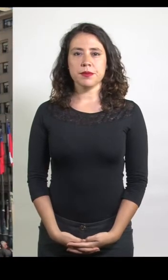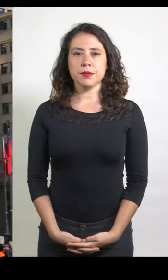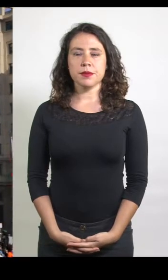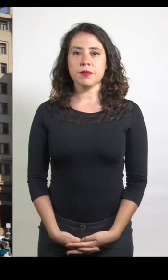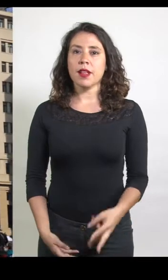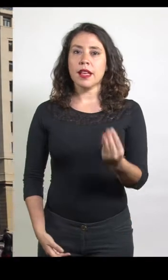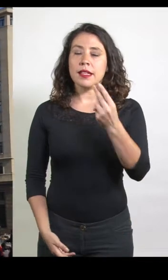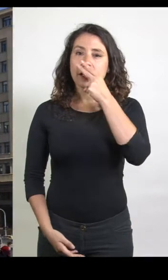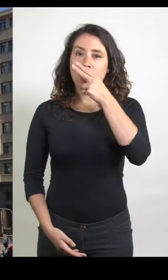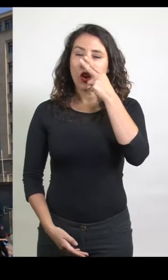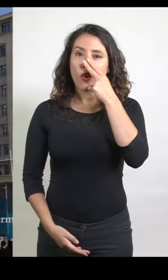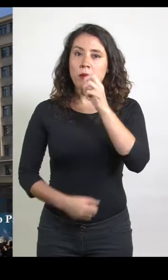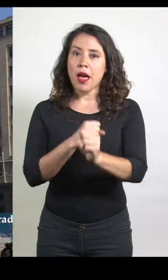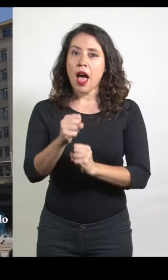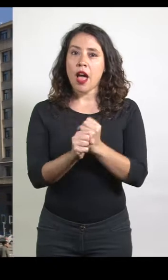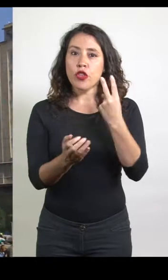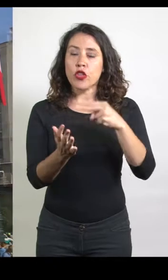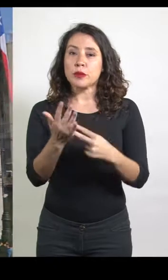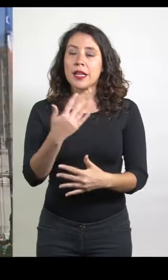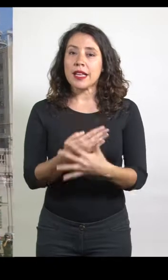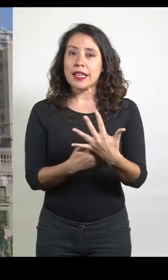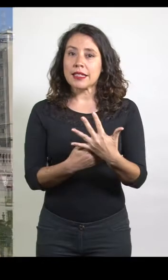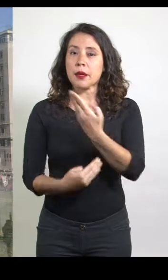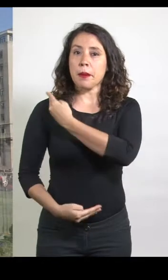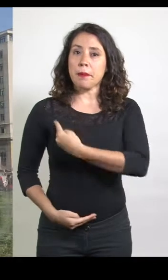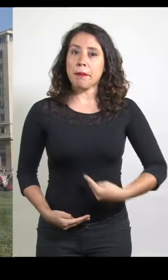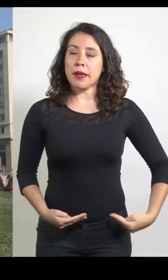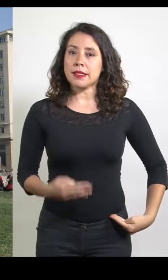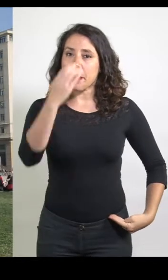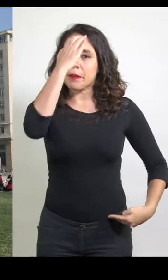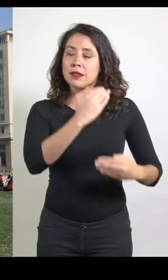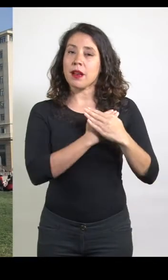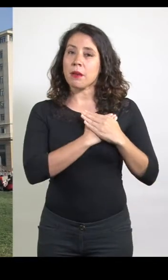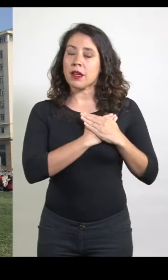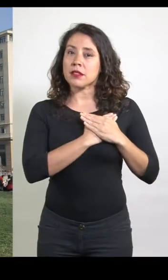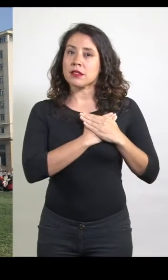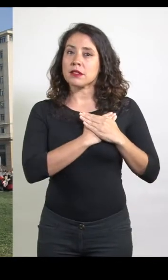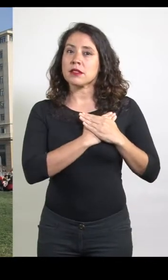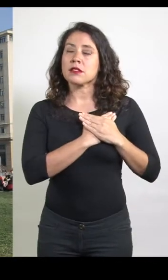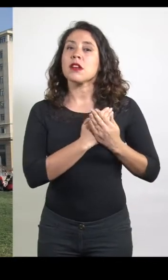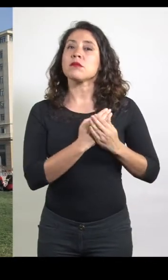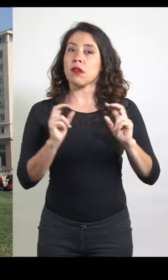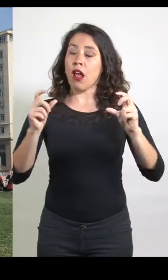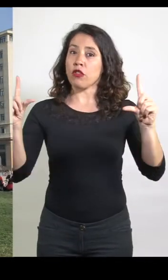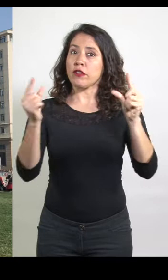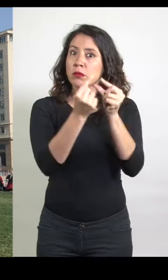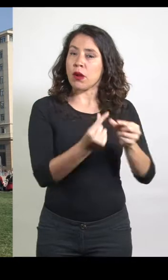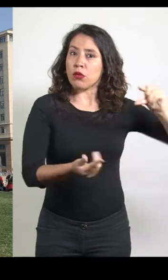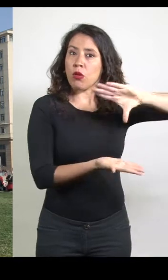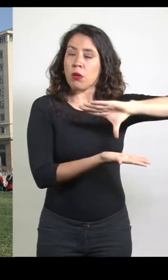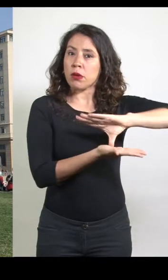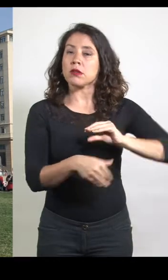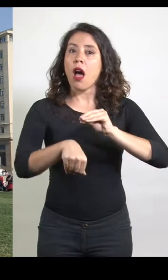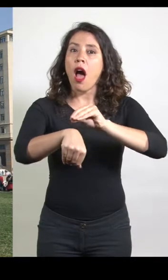El 13 de noviembre del año 2015, la presidenta Michelle Bachelet, por cadena de radio y televisión,